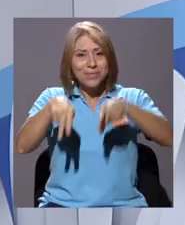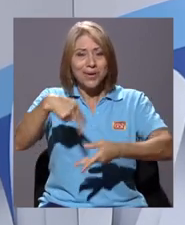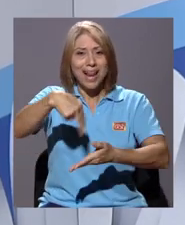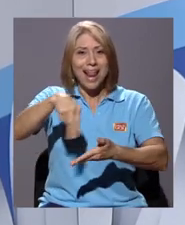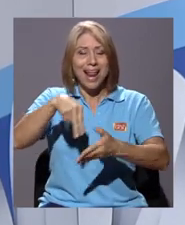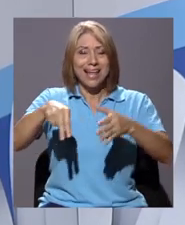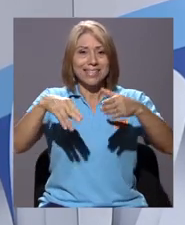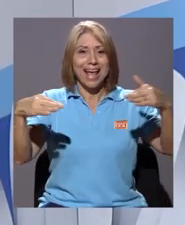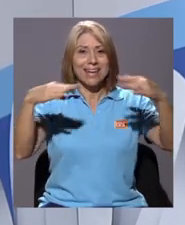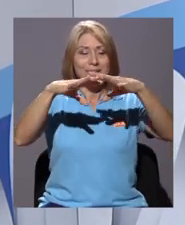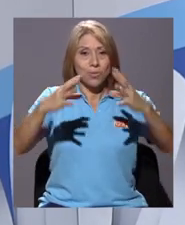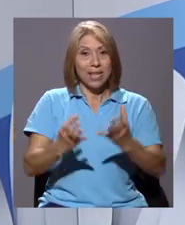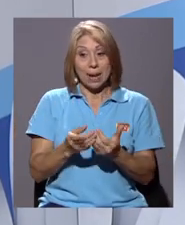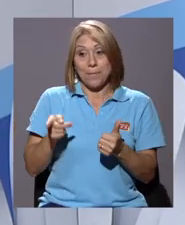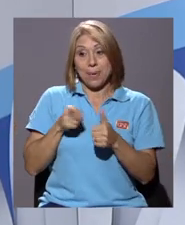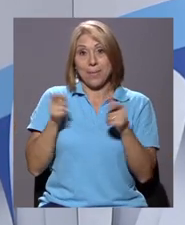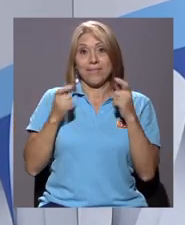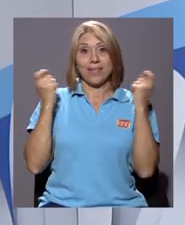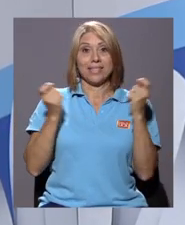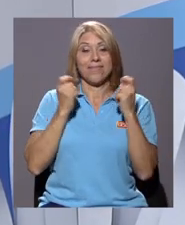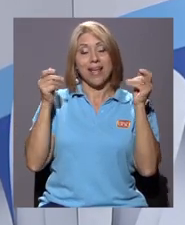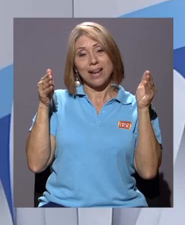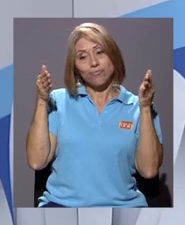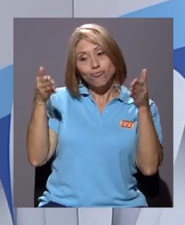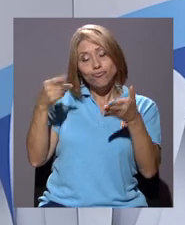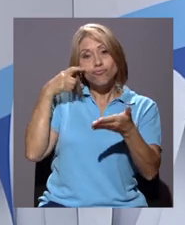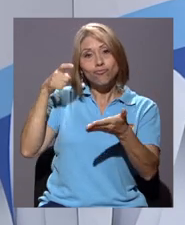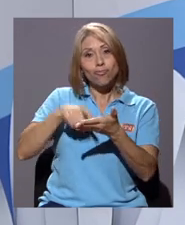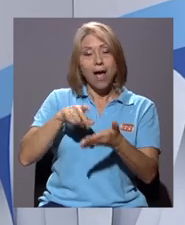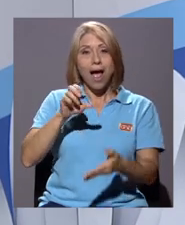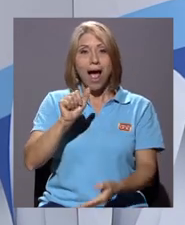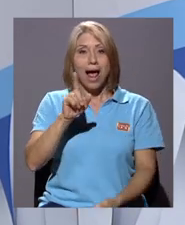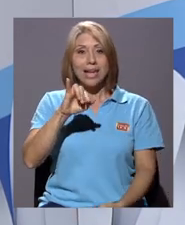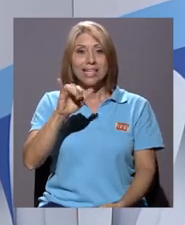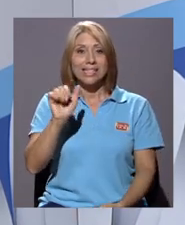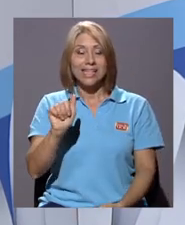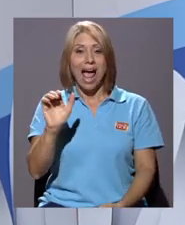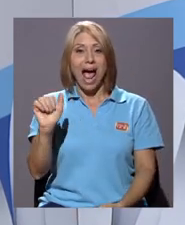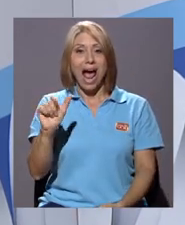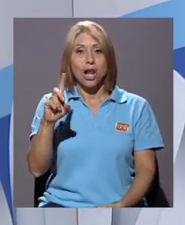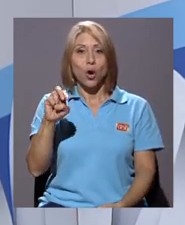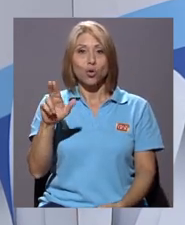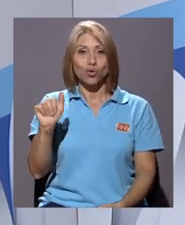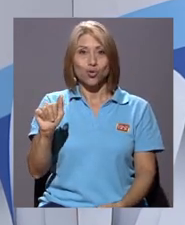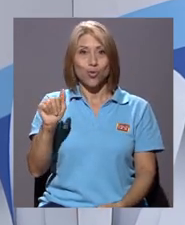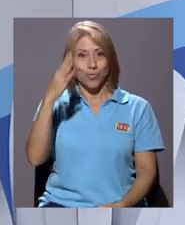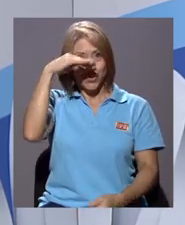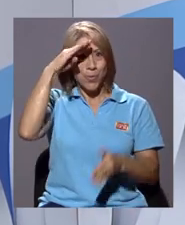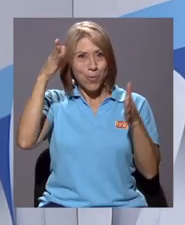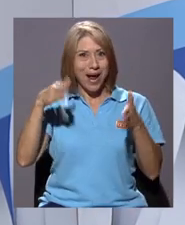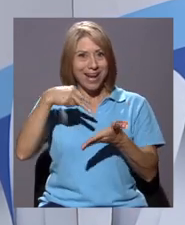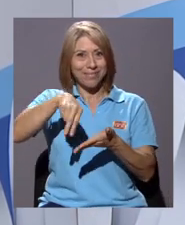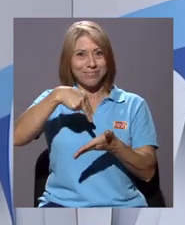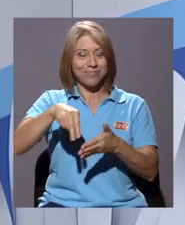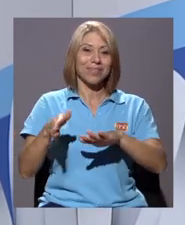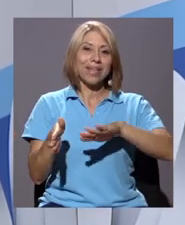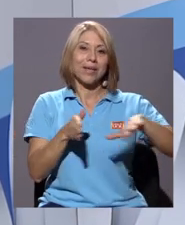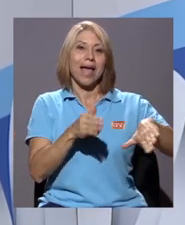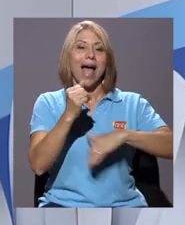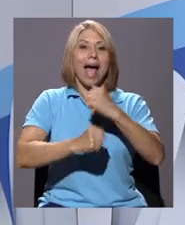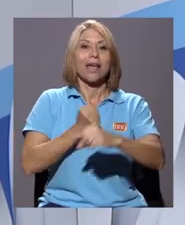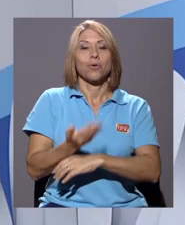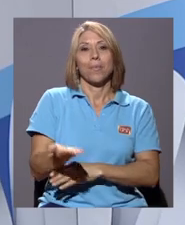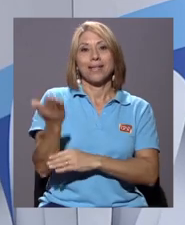primer paréntesis se la dedicamos a Alicia Alonso, la gran bailarina cubana. El año pasado se la dedicamos a la